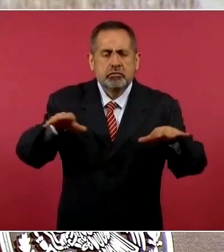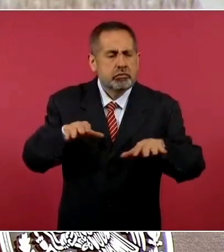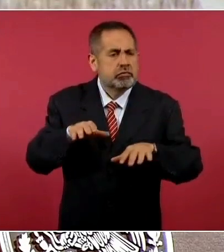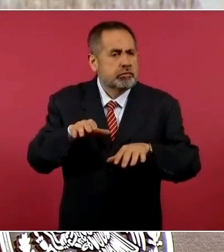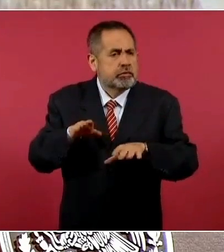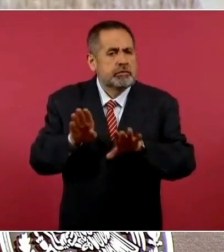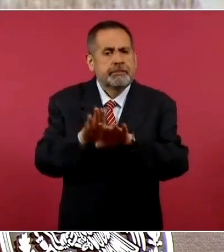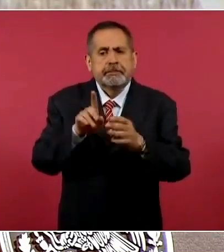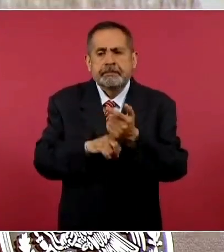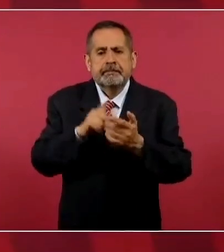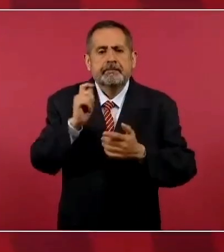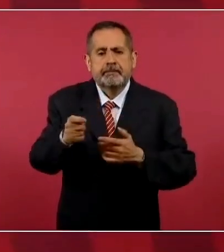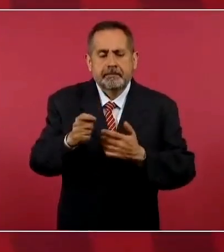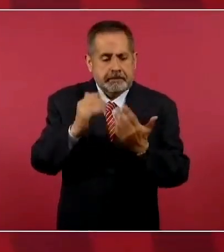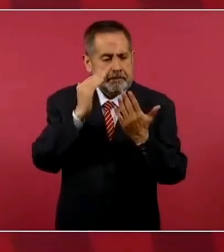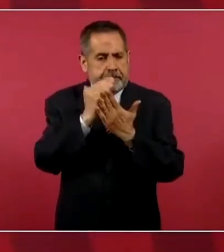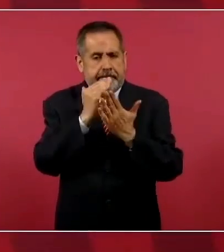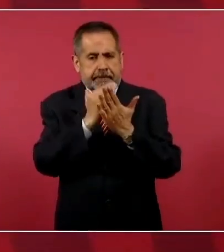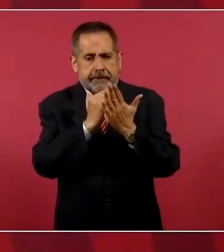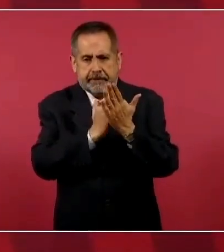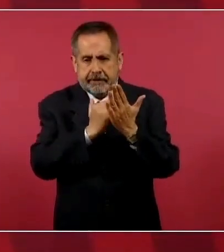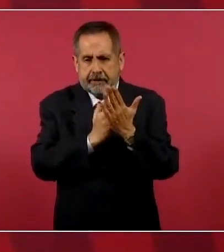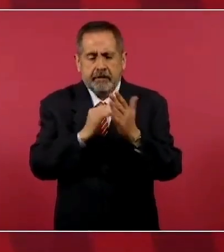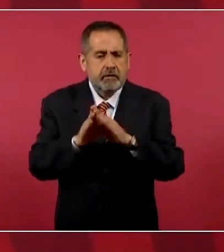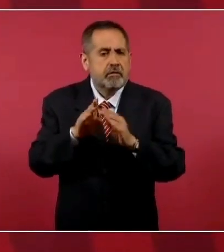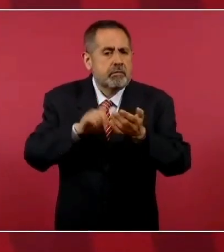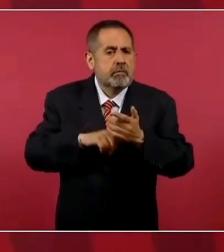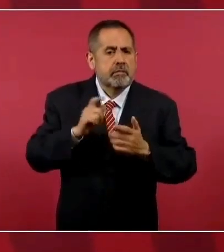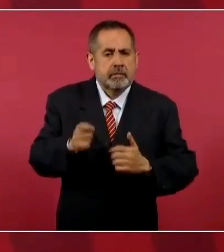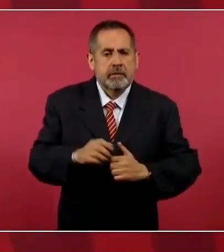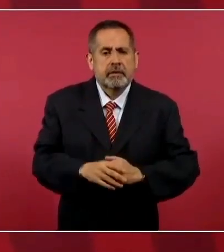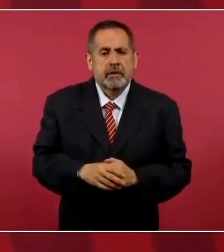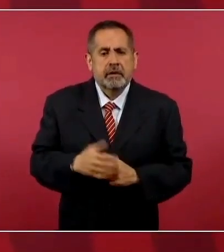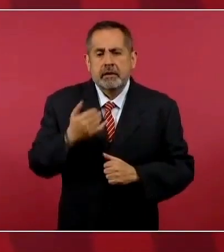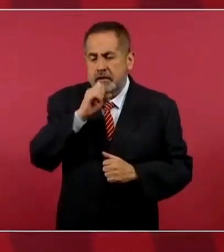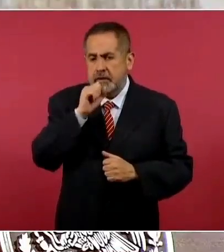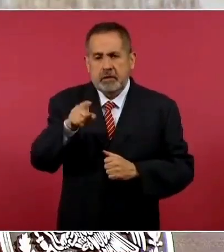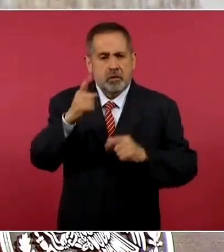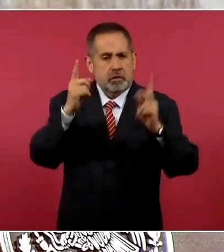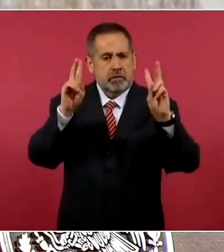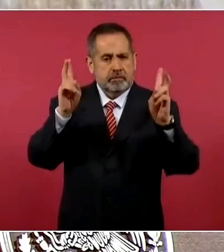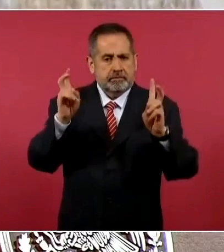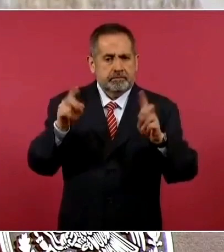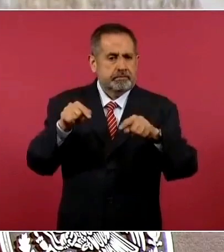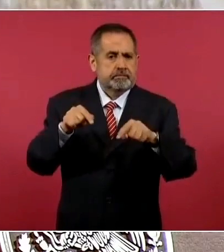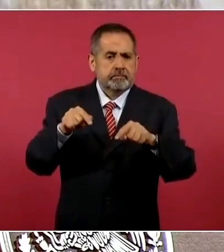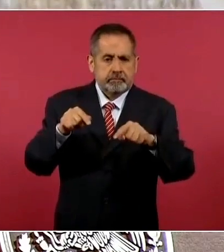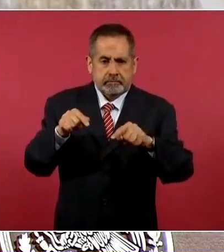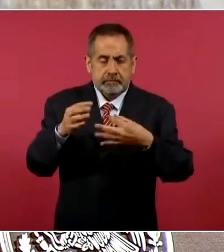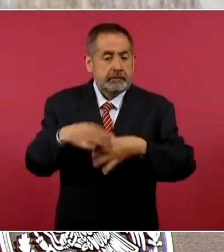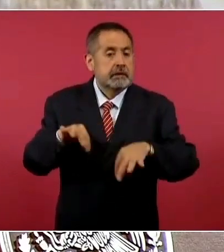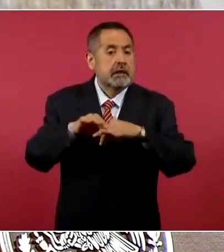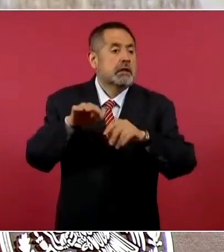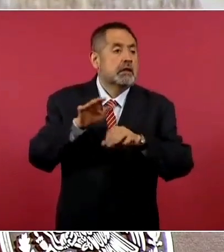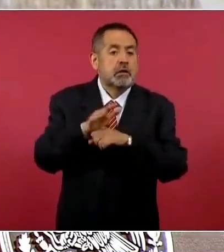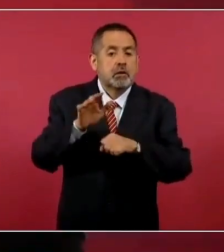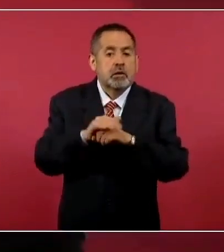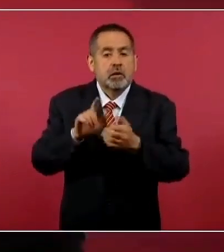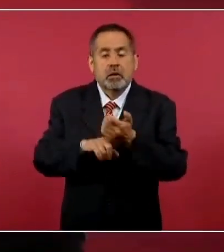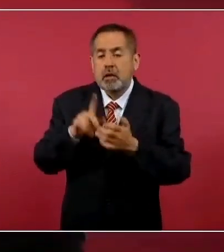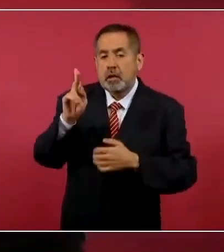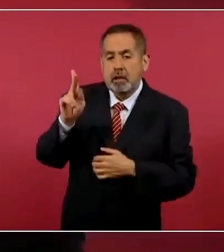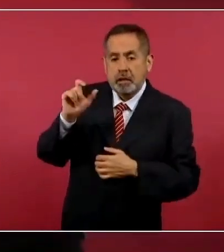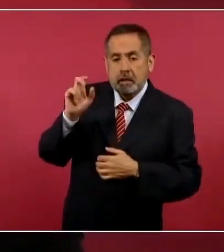sobre la agenda y un tema va a ser el del plan